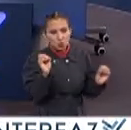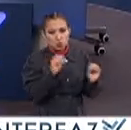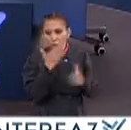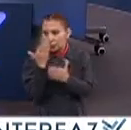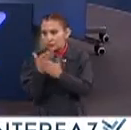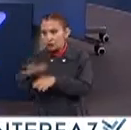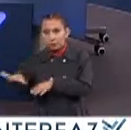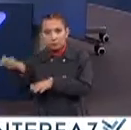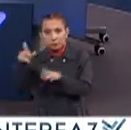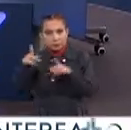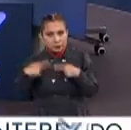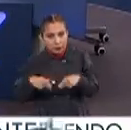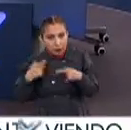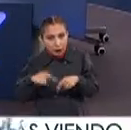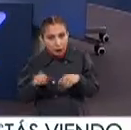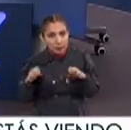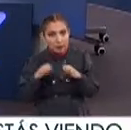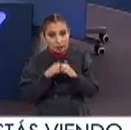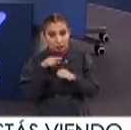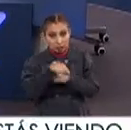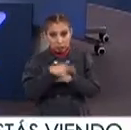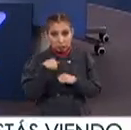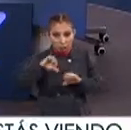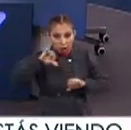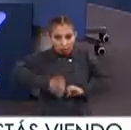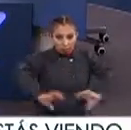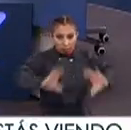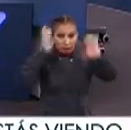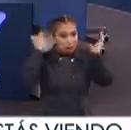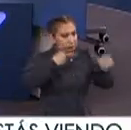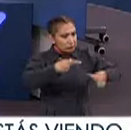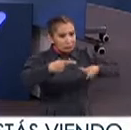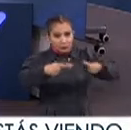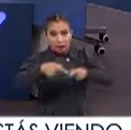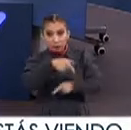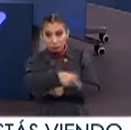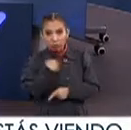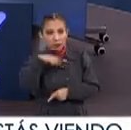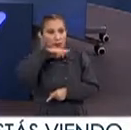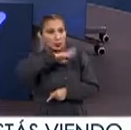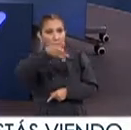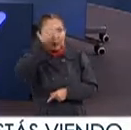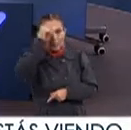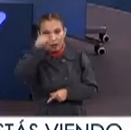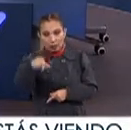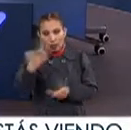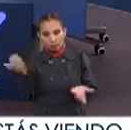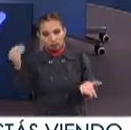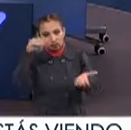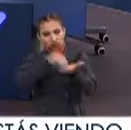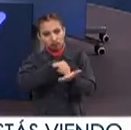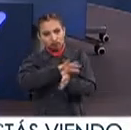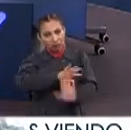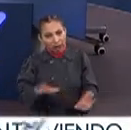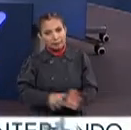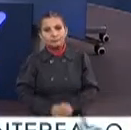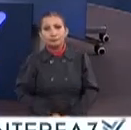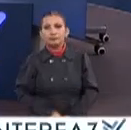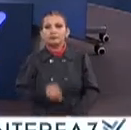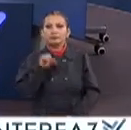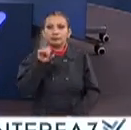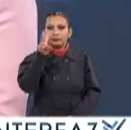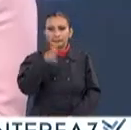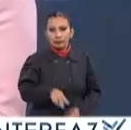Al servicio de la comunidad en una emergencia Esto también supongo que representó un aprendizaje y sería buenísimo que se estandarizara una cosa